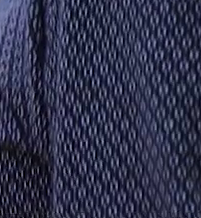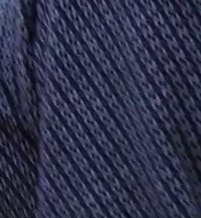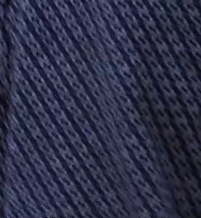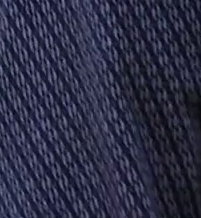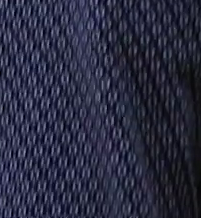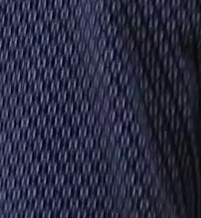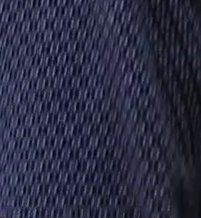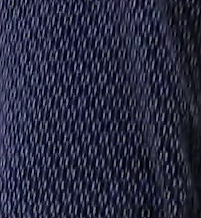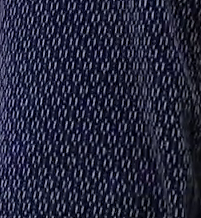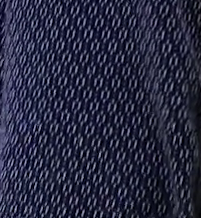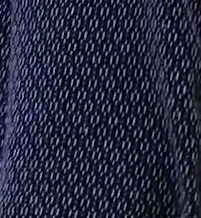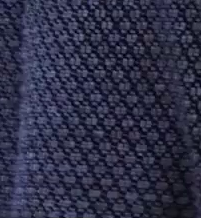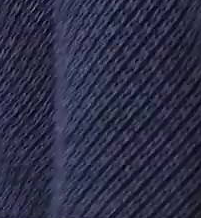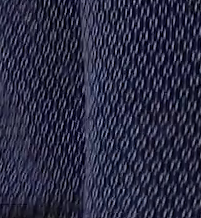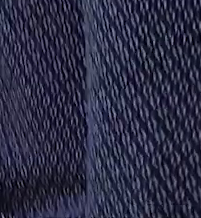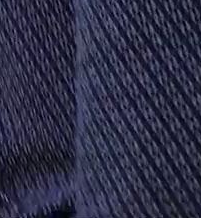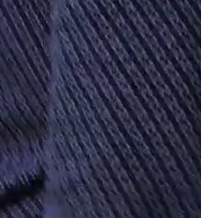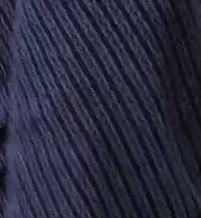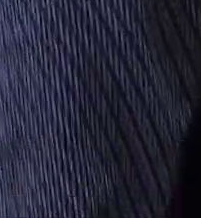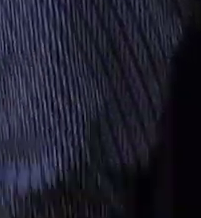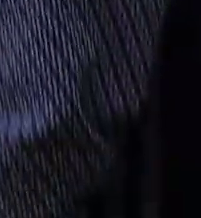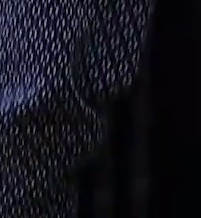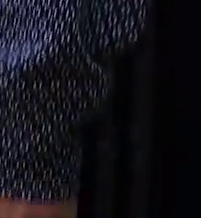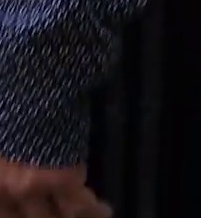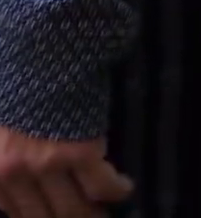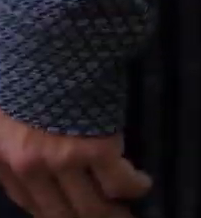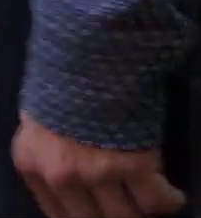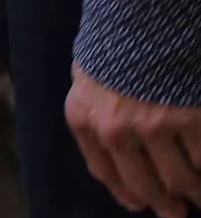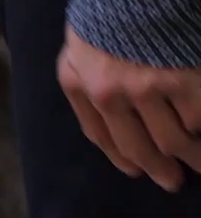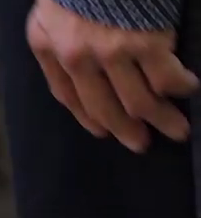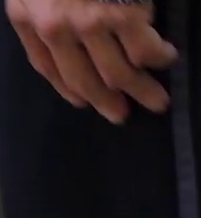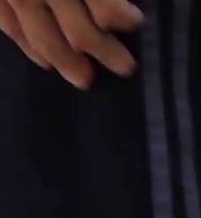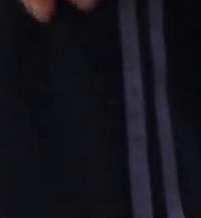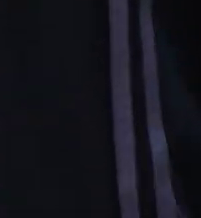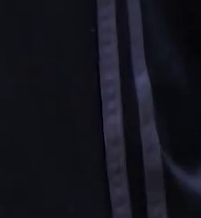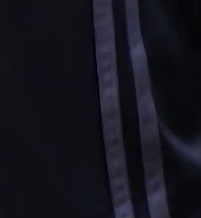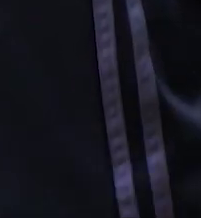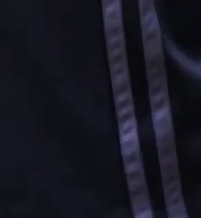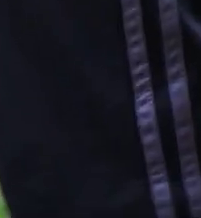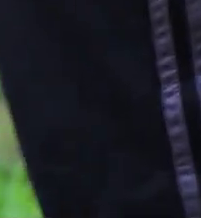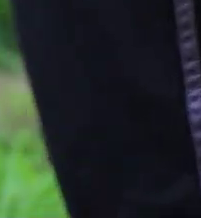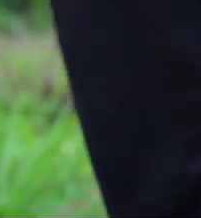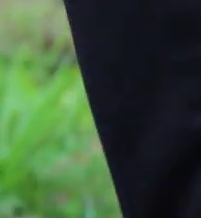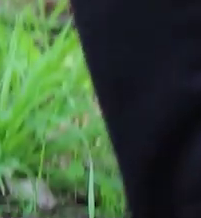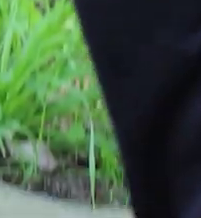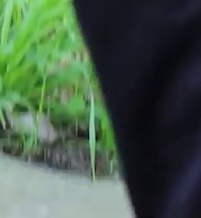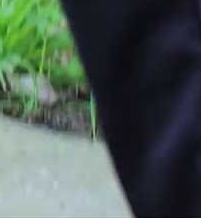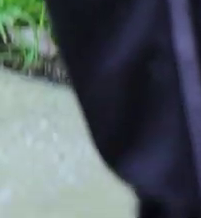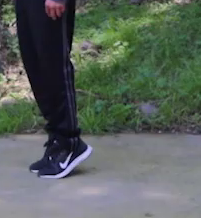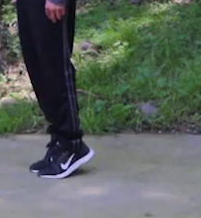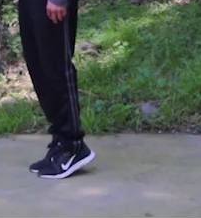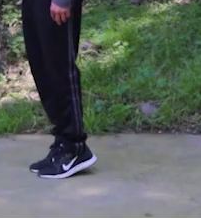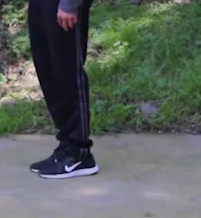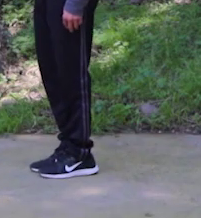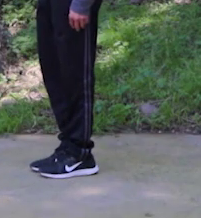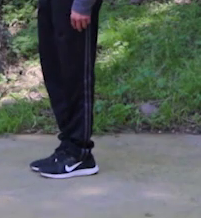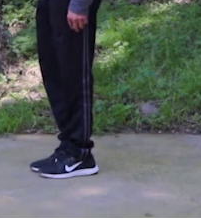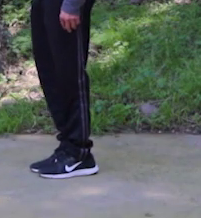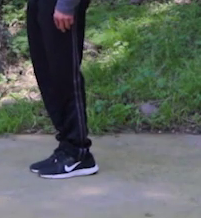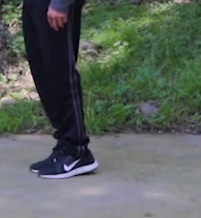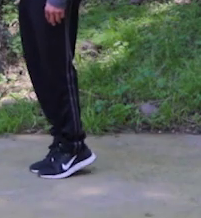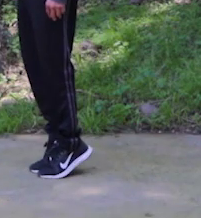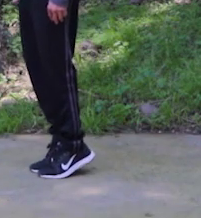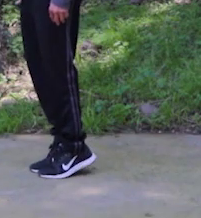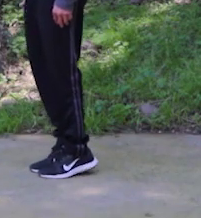Sin flexionar las rodillas. Nada más vamos a elevar exacto nuestros talones. Bien hecho. Exactamente. Ese es.